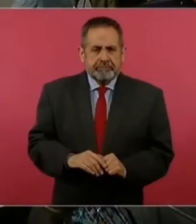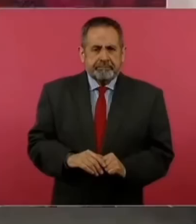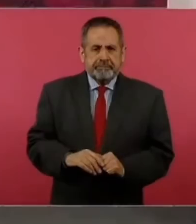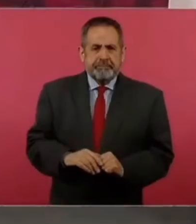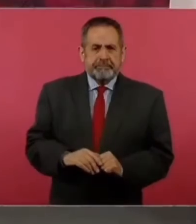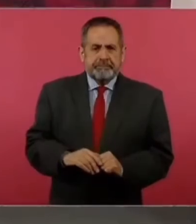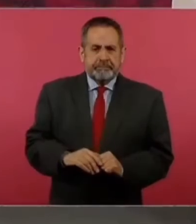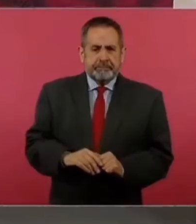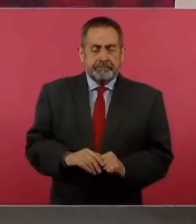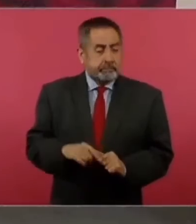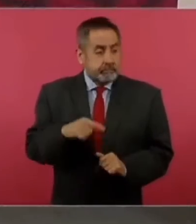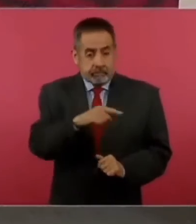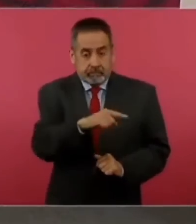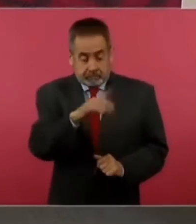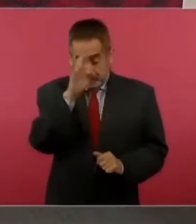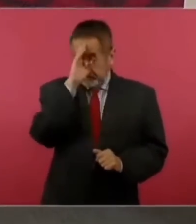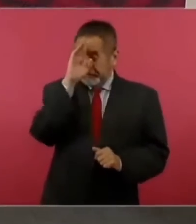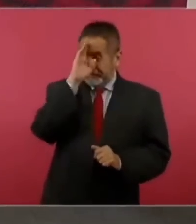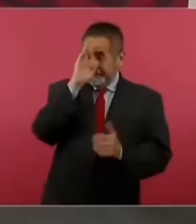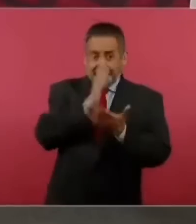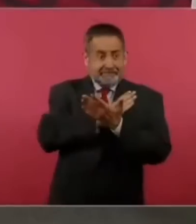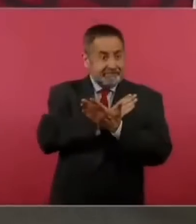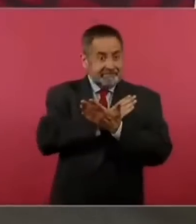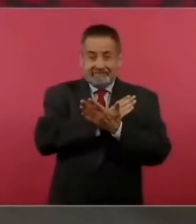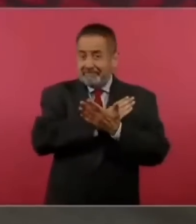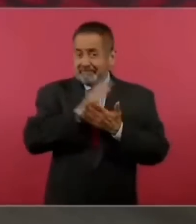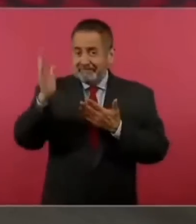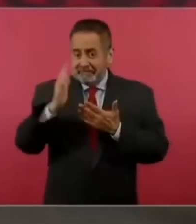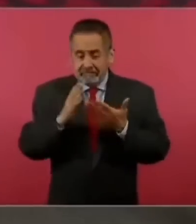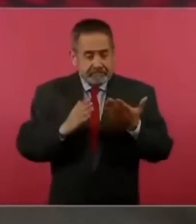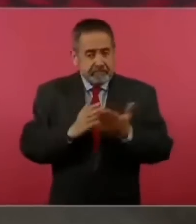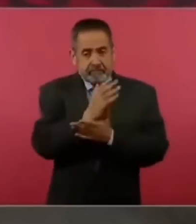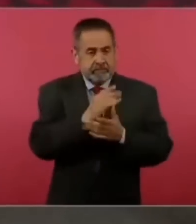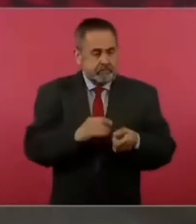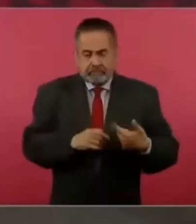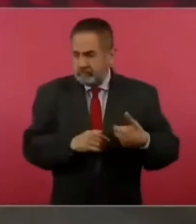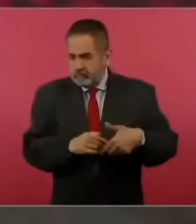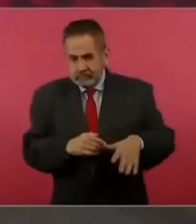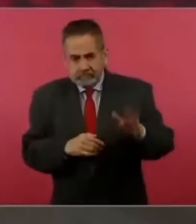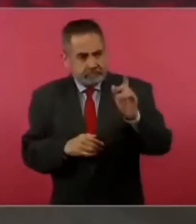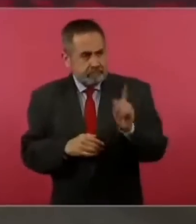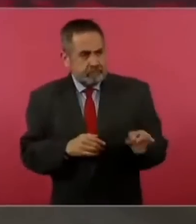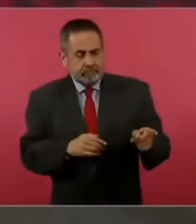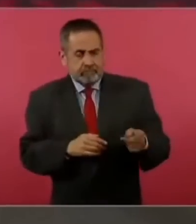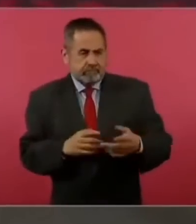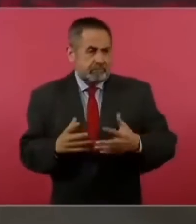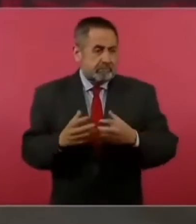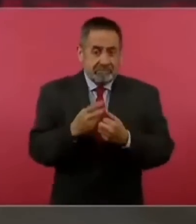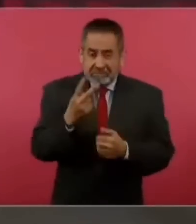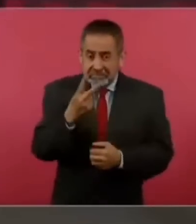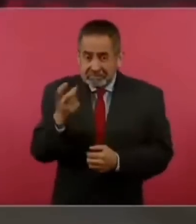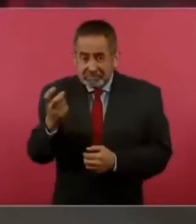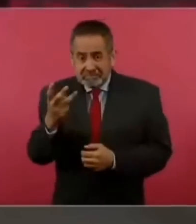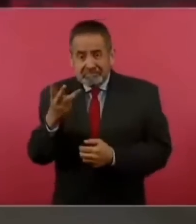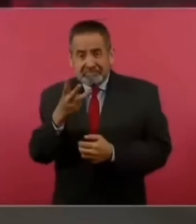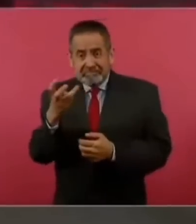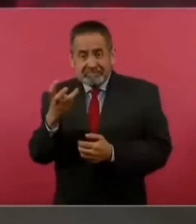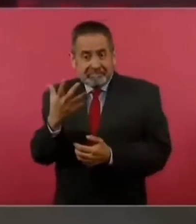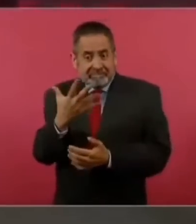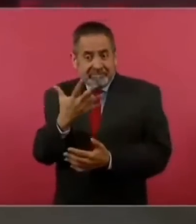pero esto no esto es 200 300